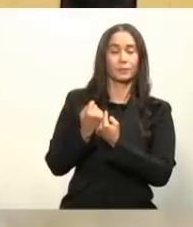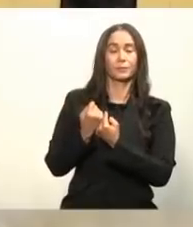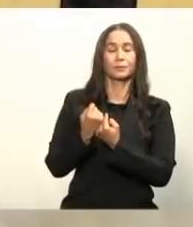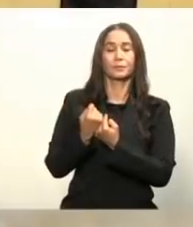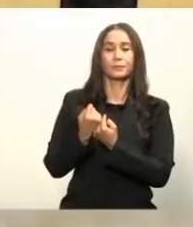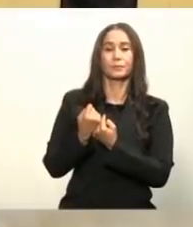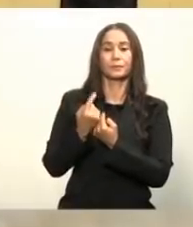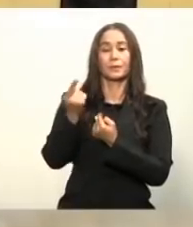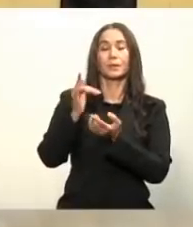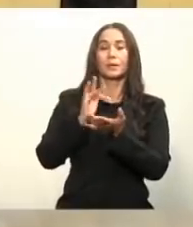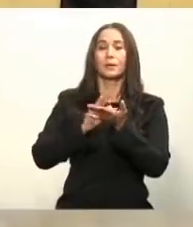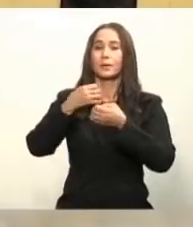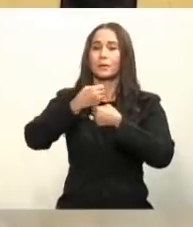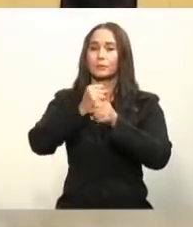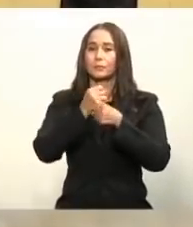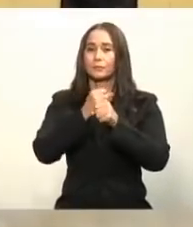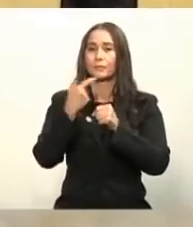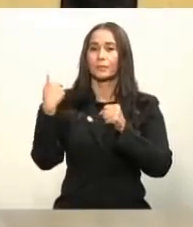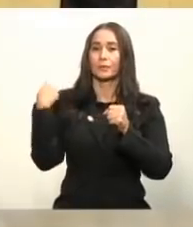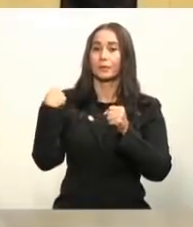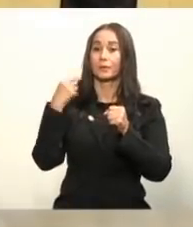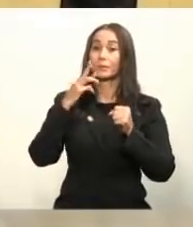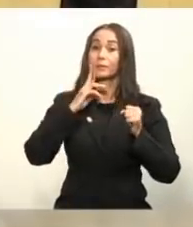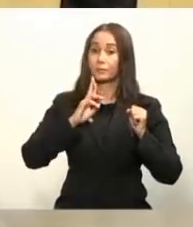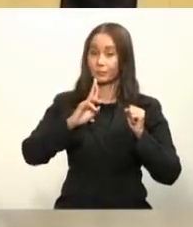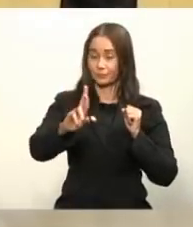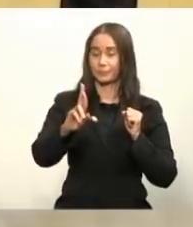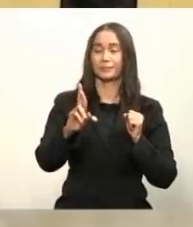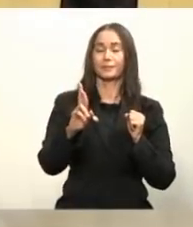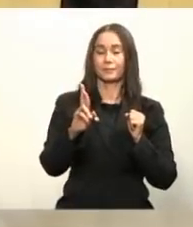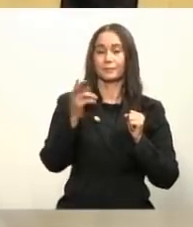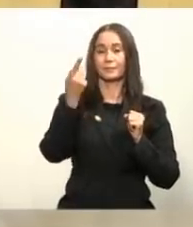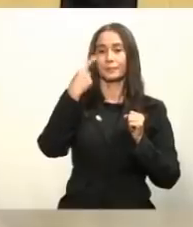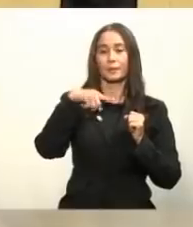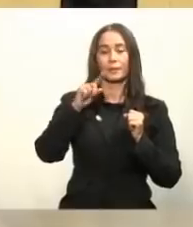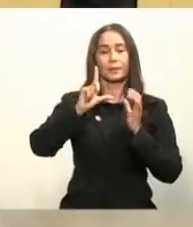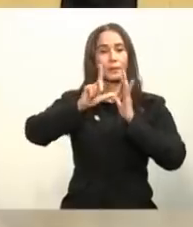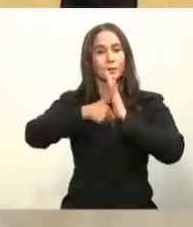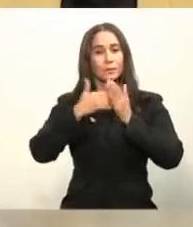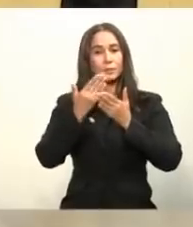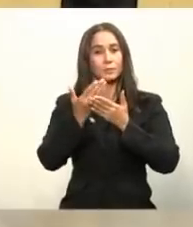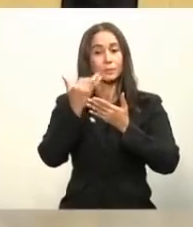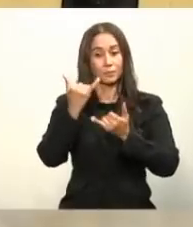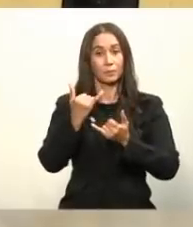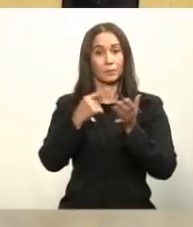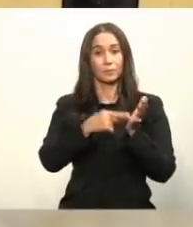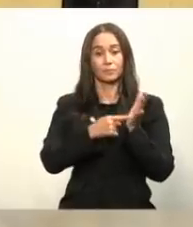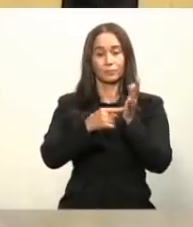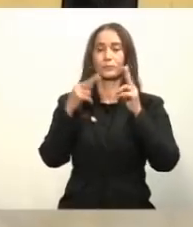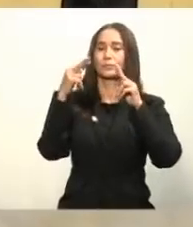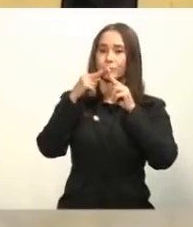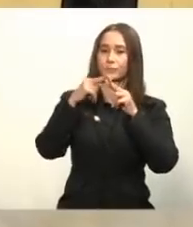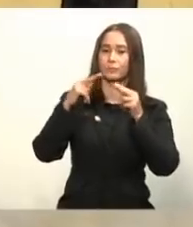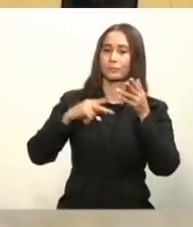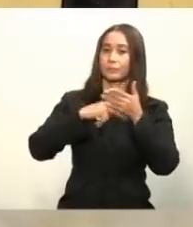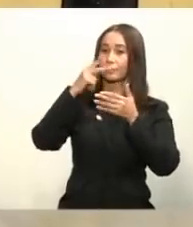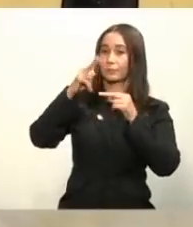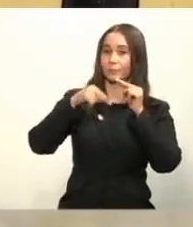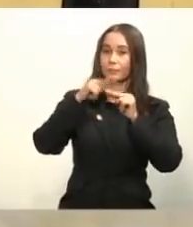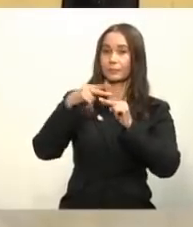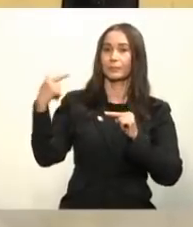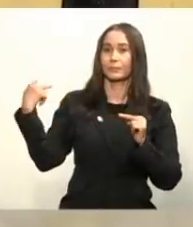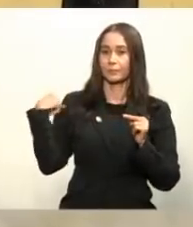farmacéuticas no se respondan para que luego de hoy, que ustedes van a conocer el plan de vacunación,